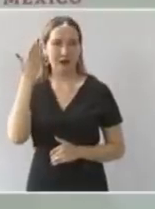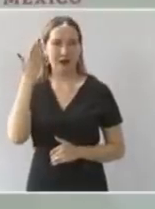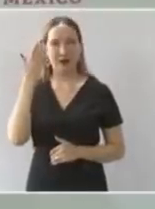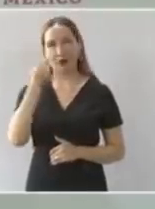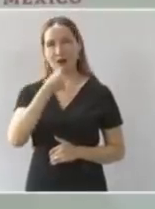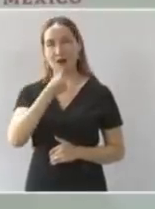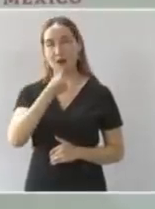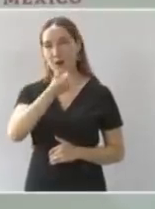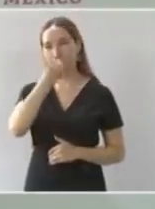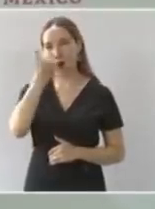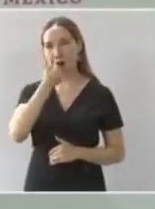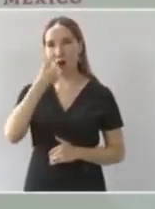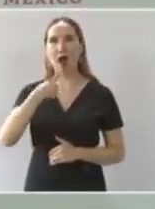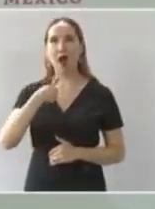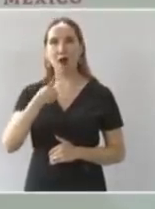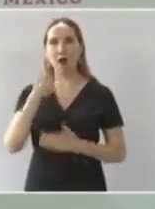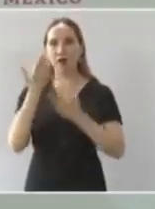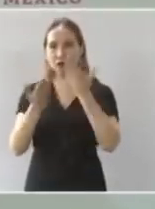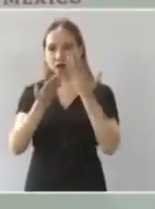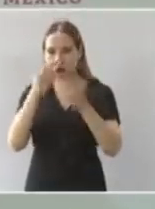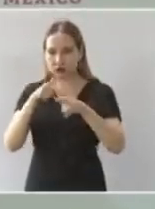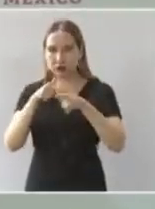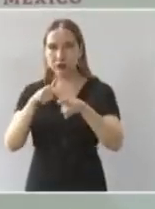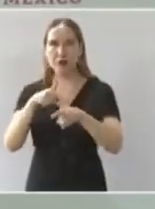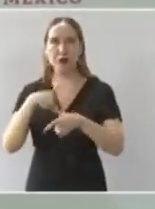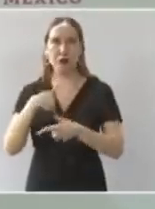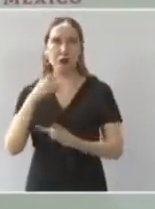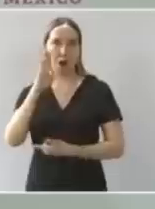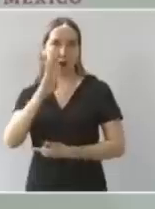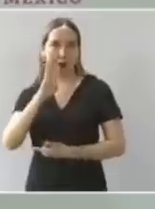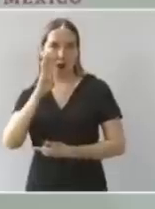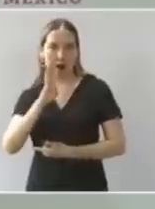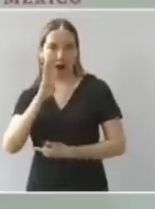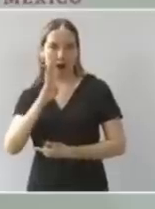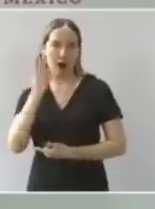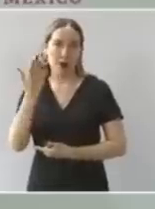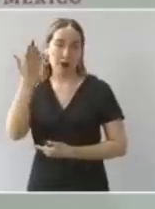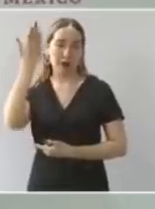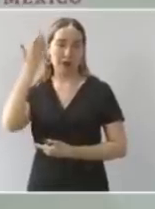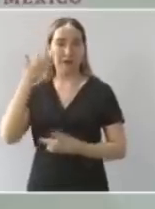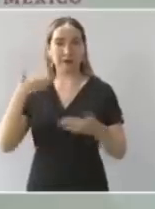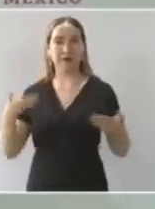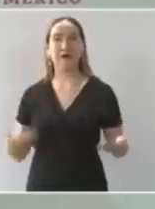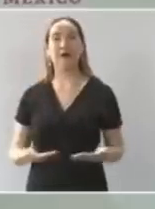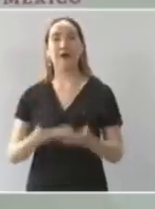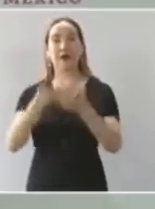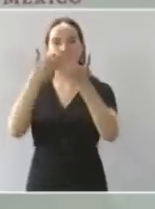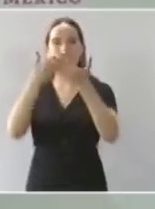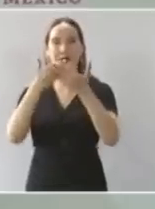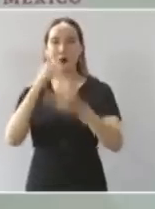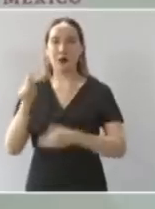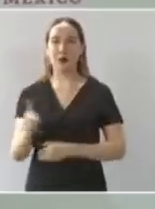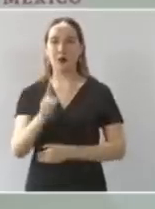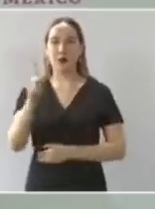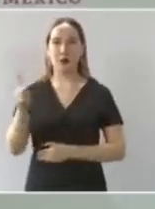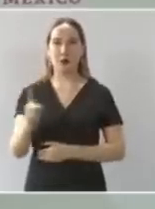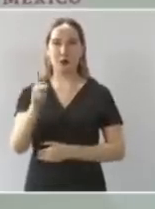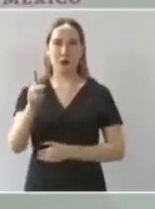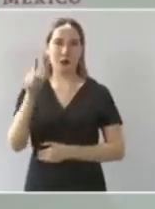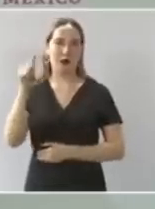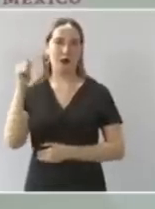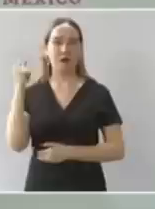porque yo nací en un pueblo de Tabasco así como Tamasunchale